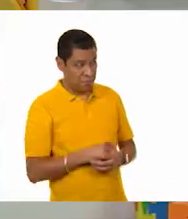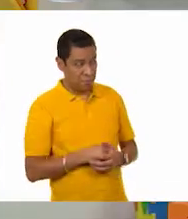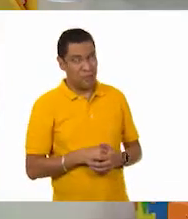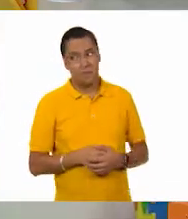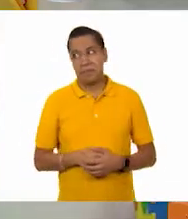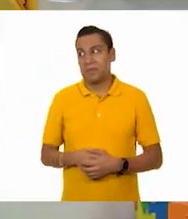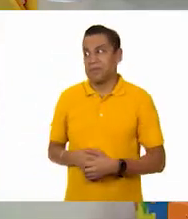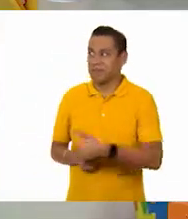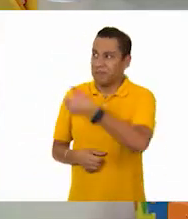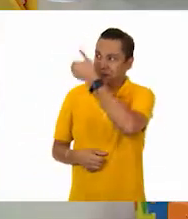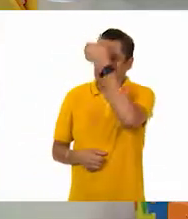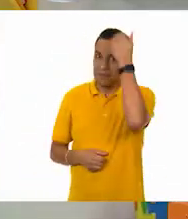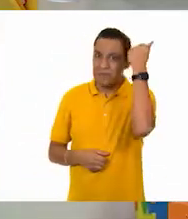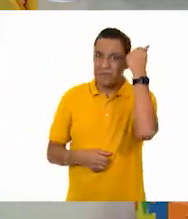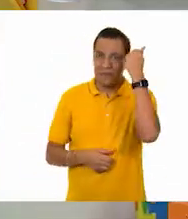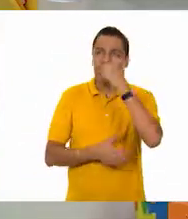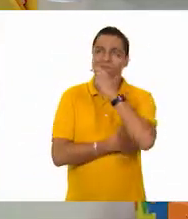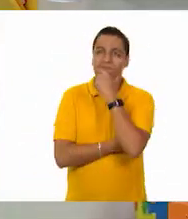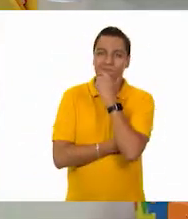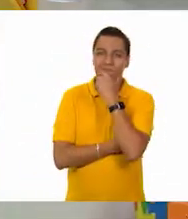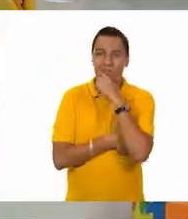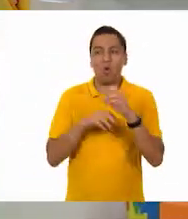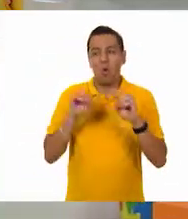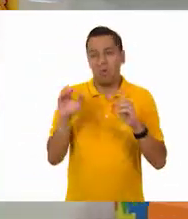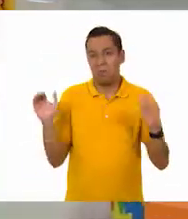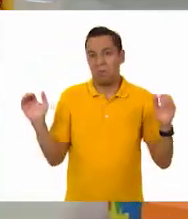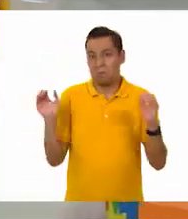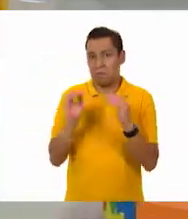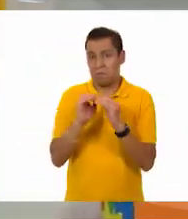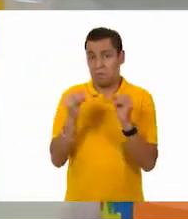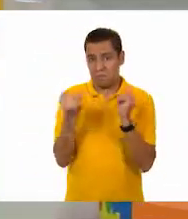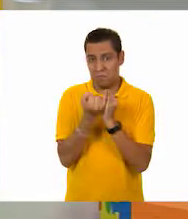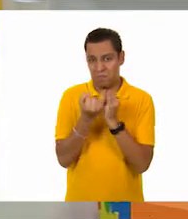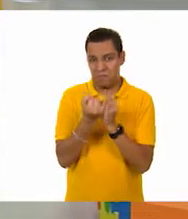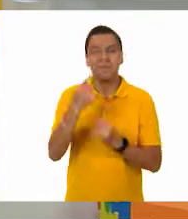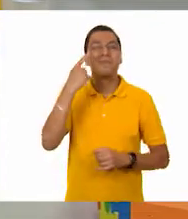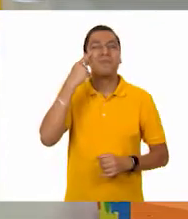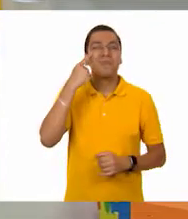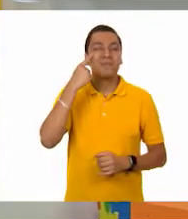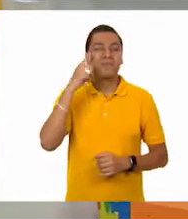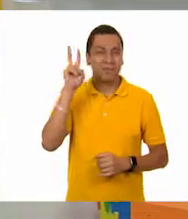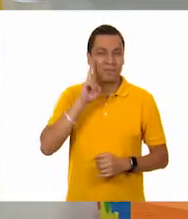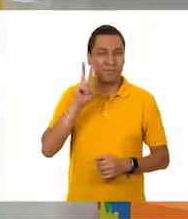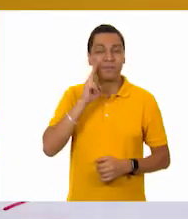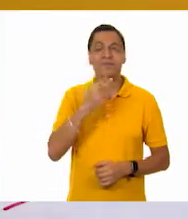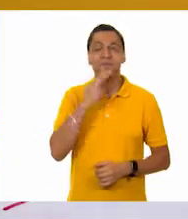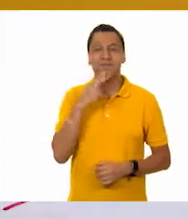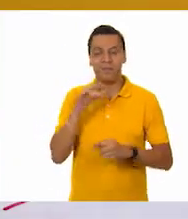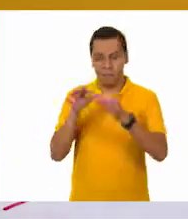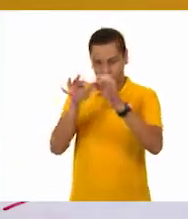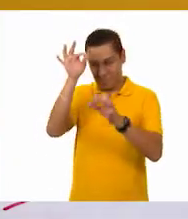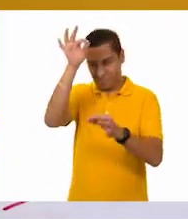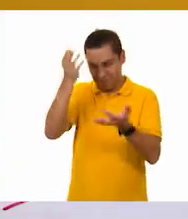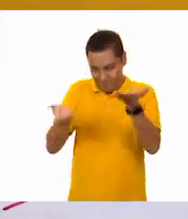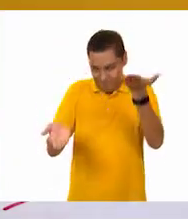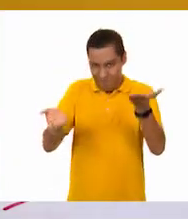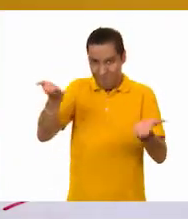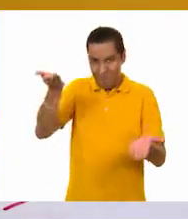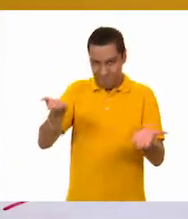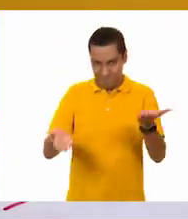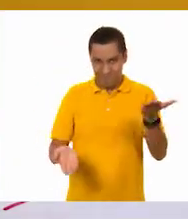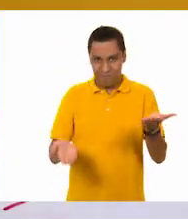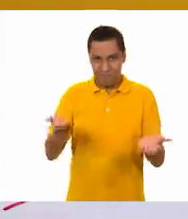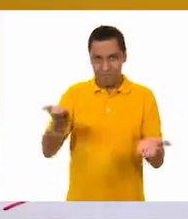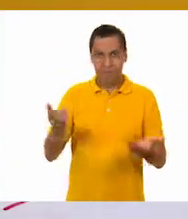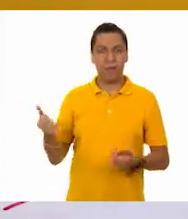Tal vez el borrador o muy similares. Pero, ¿qué te parece si lo comprobamos? Sí. ¿Vamos a comprobarlo? Con la balanza. Con la